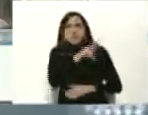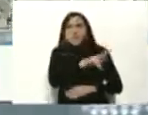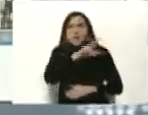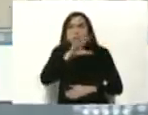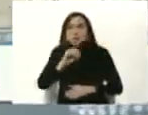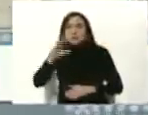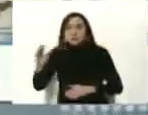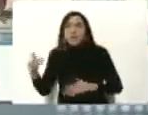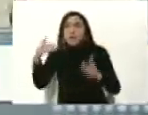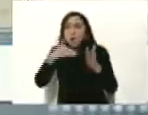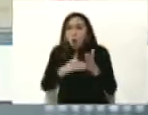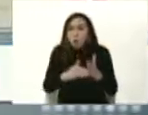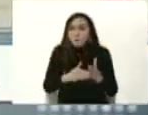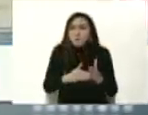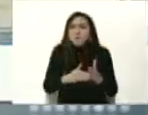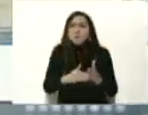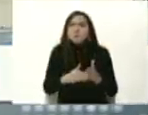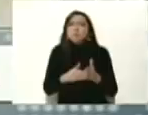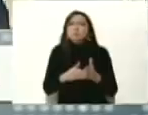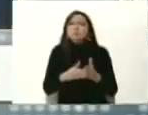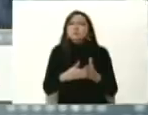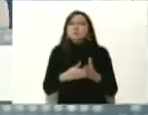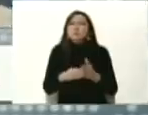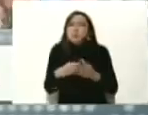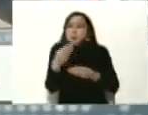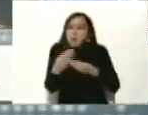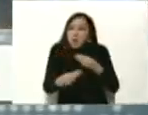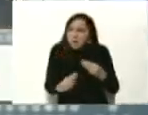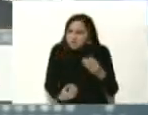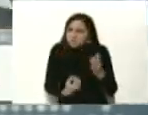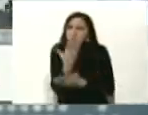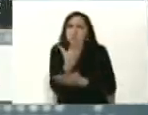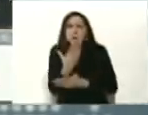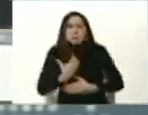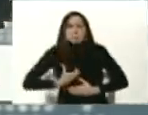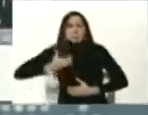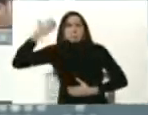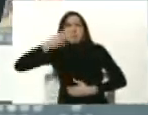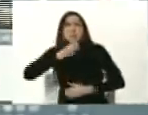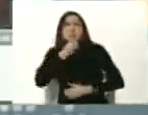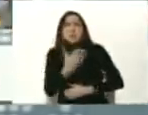soldados con las mejores armas del mundo.